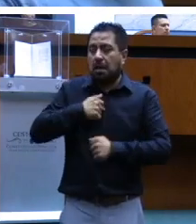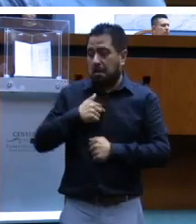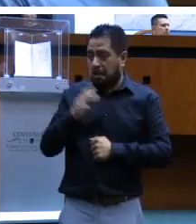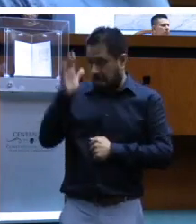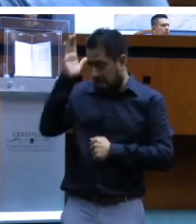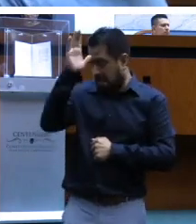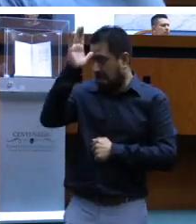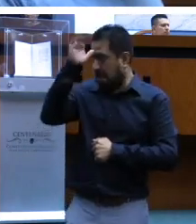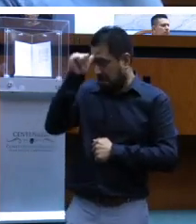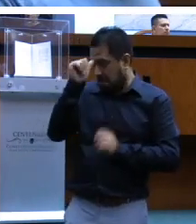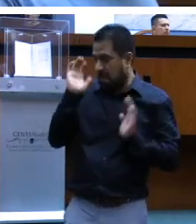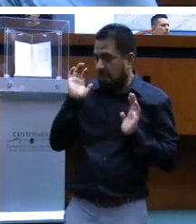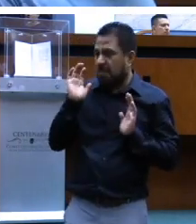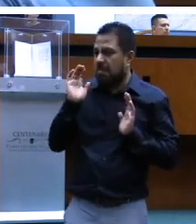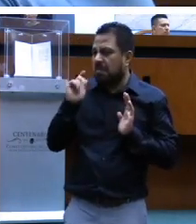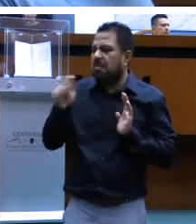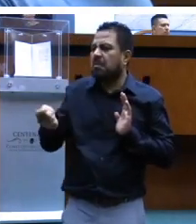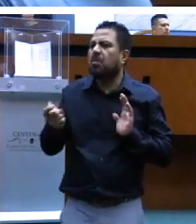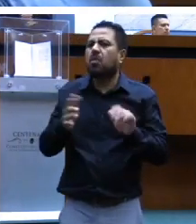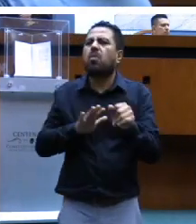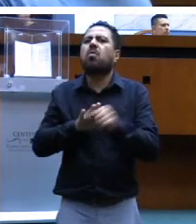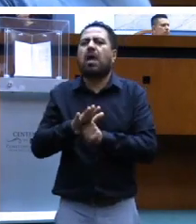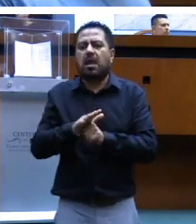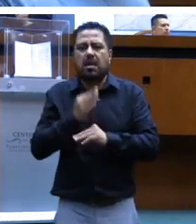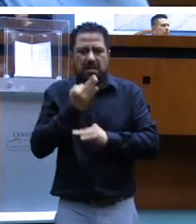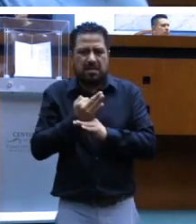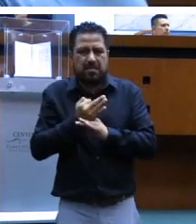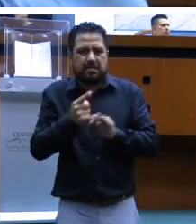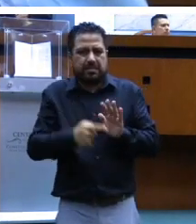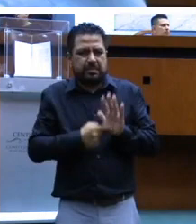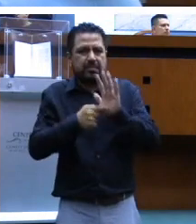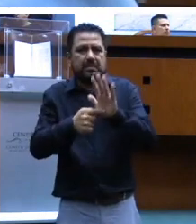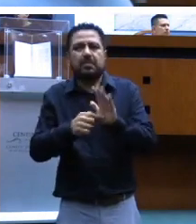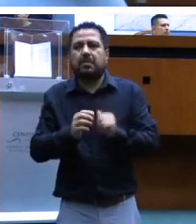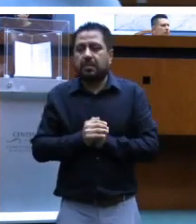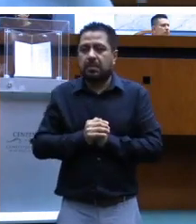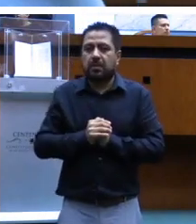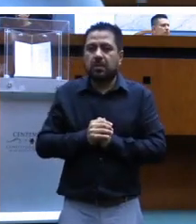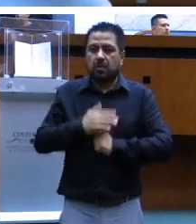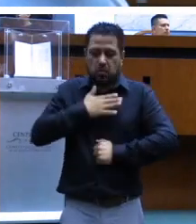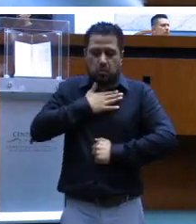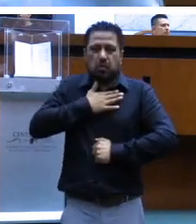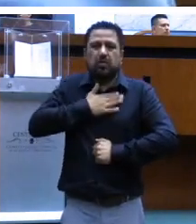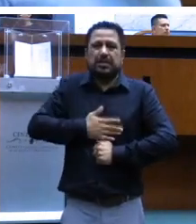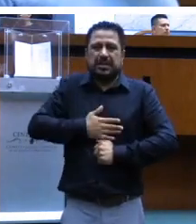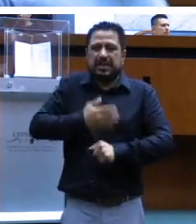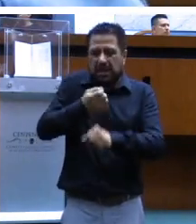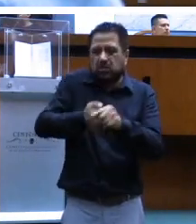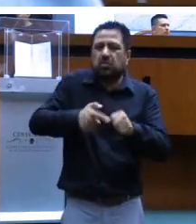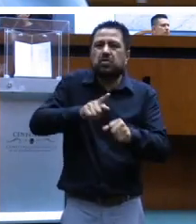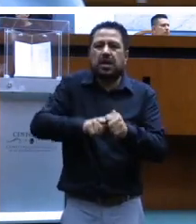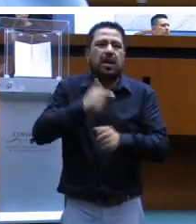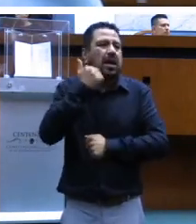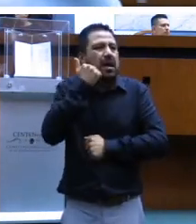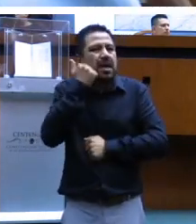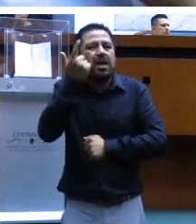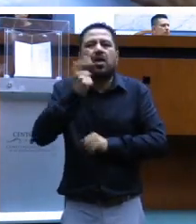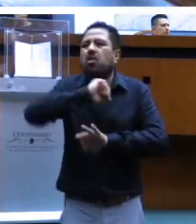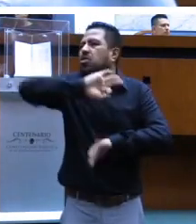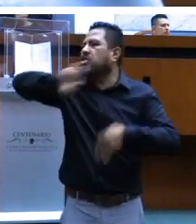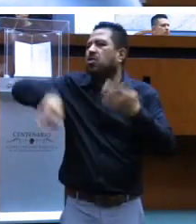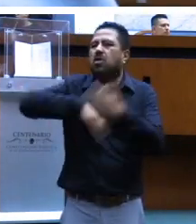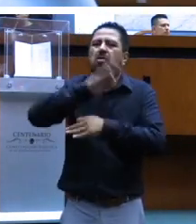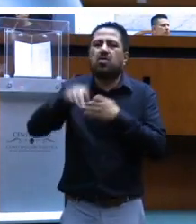fueron los siguientes. Desde la categoría de justicia social se busca que todos puedan tener